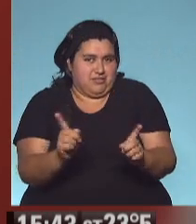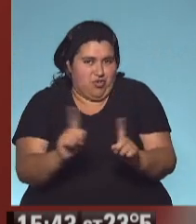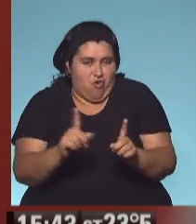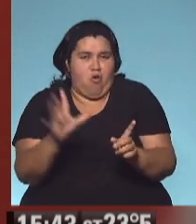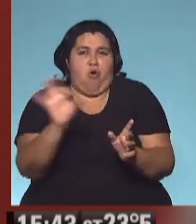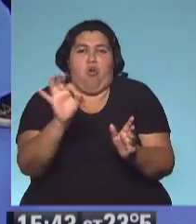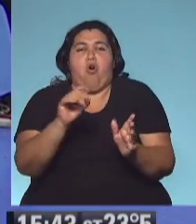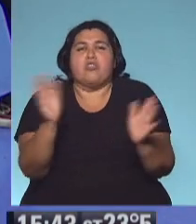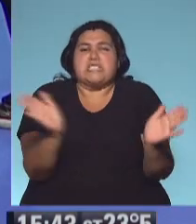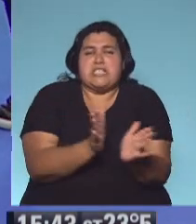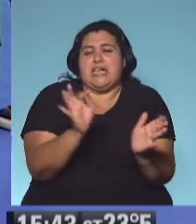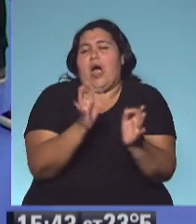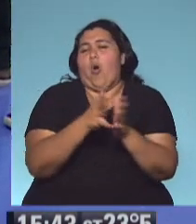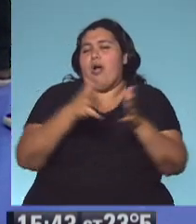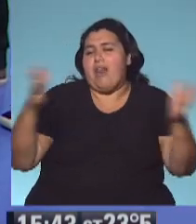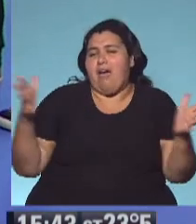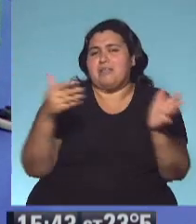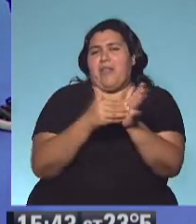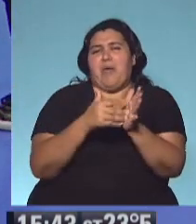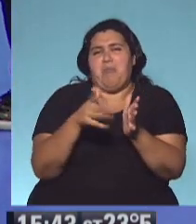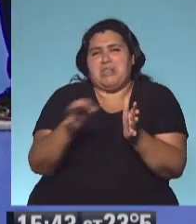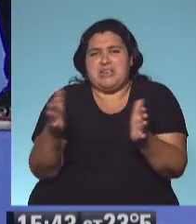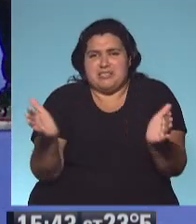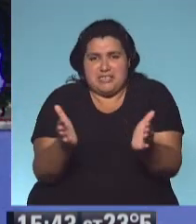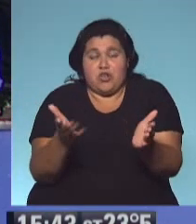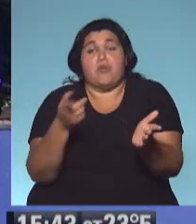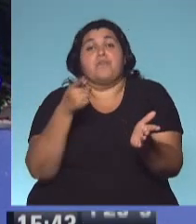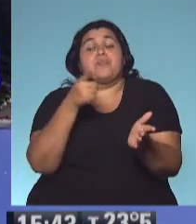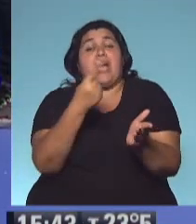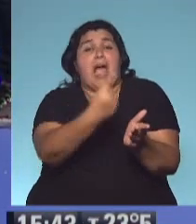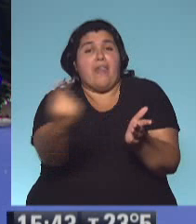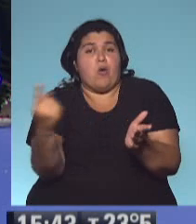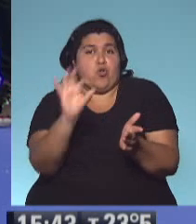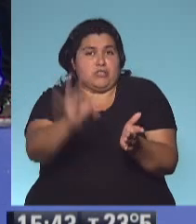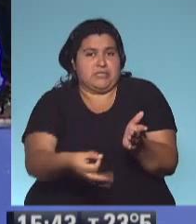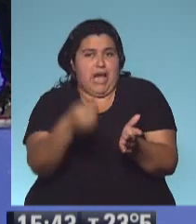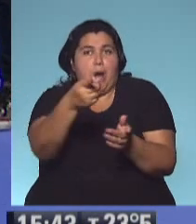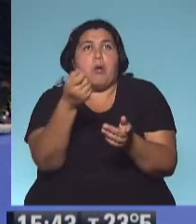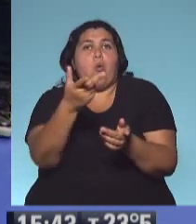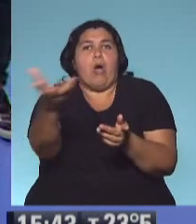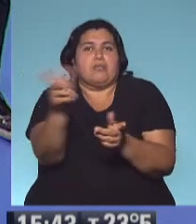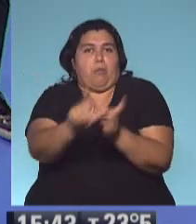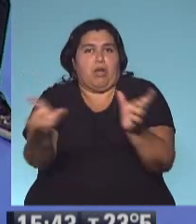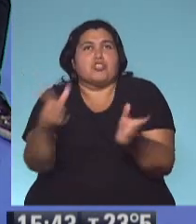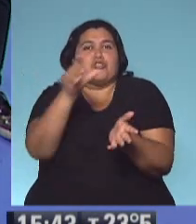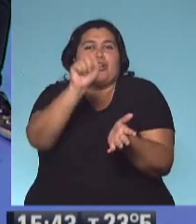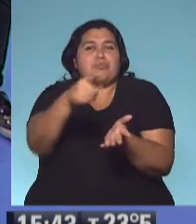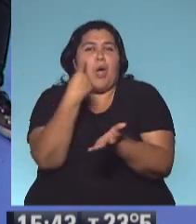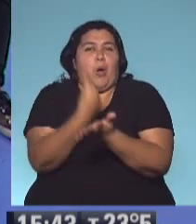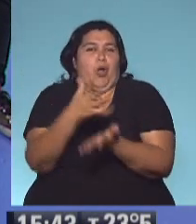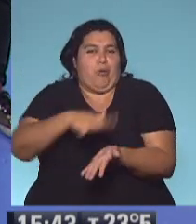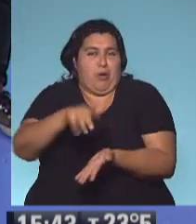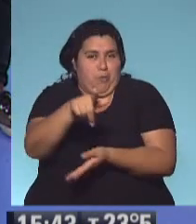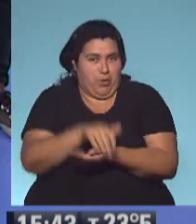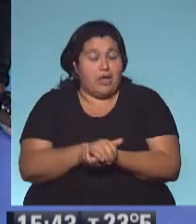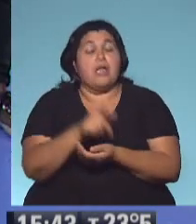chica, que es una ciudad grande, en una pequeña población. No importa. Cada uno de ustedes sabe cuántos habitantes tienen el lugar. Entonces, la pregunta